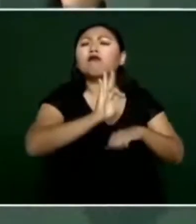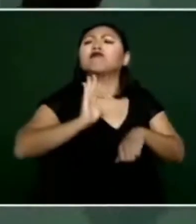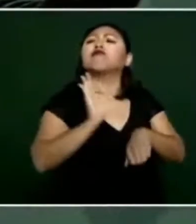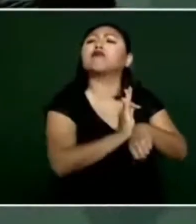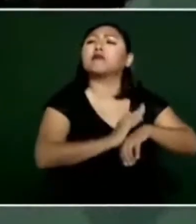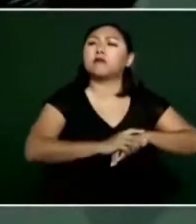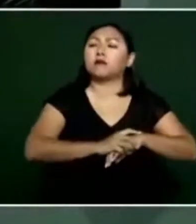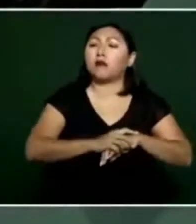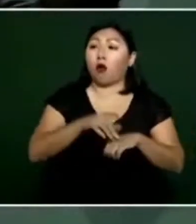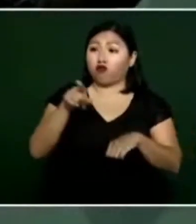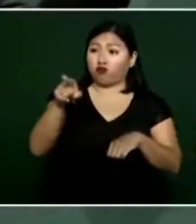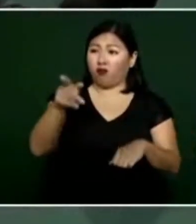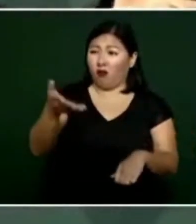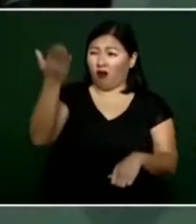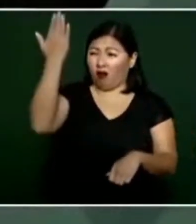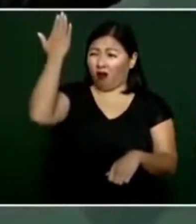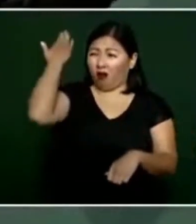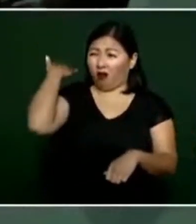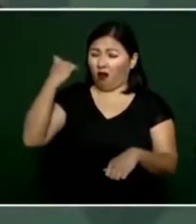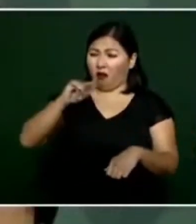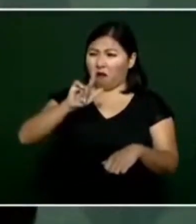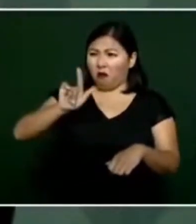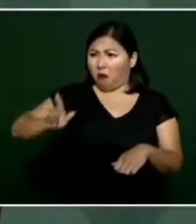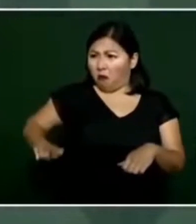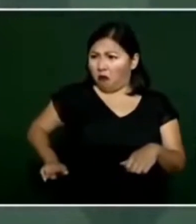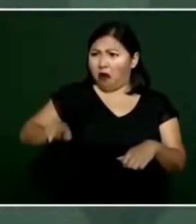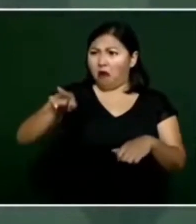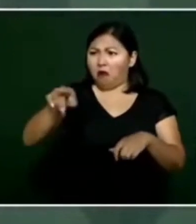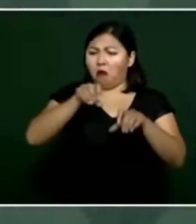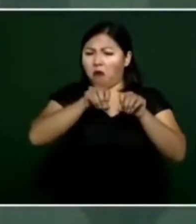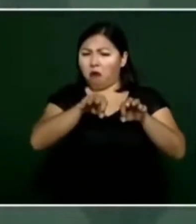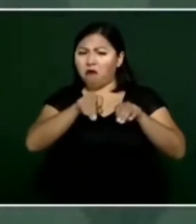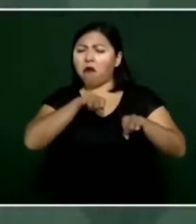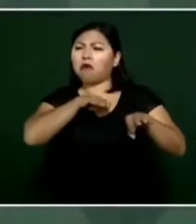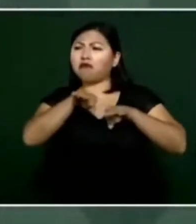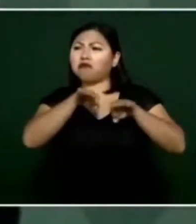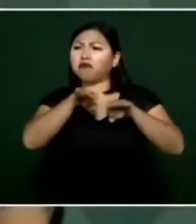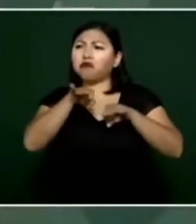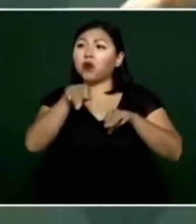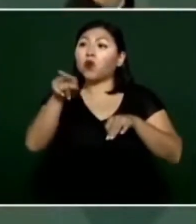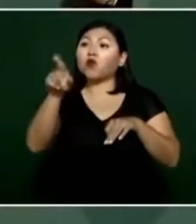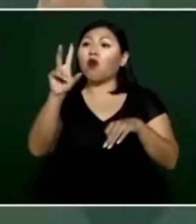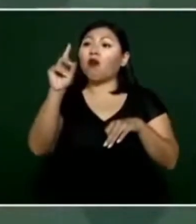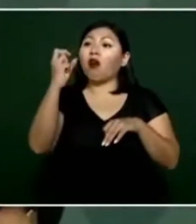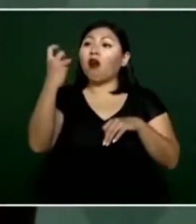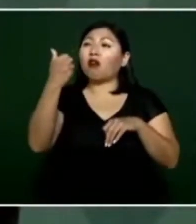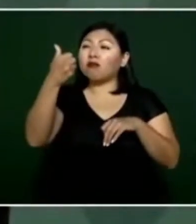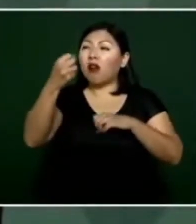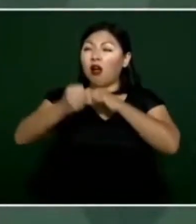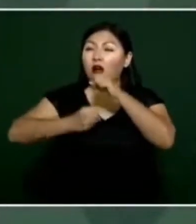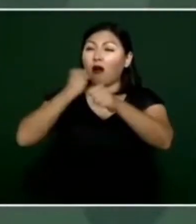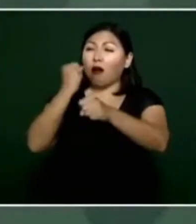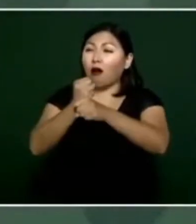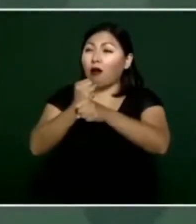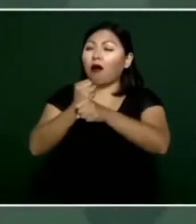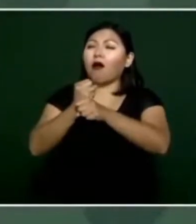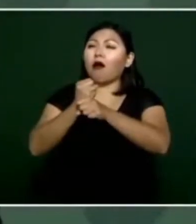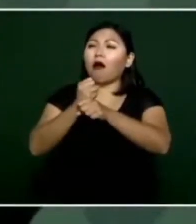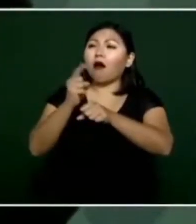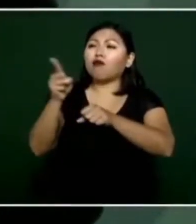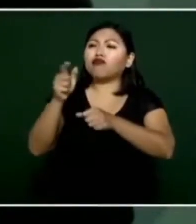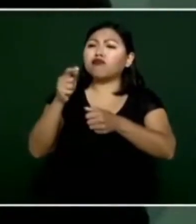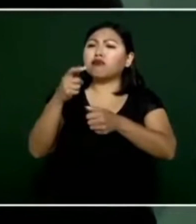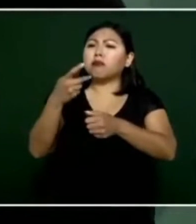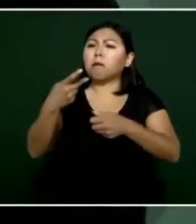nunca aumentaste el salario de los trabajadores, me vienes a decir